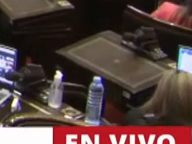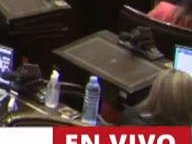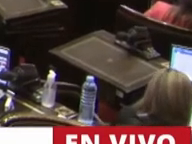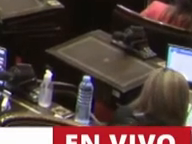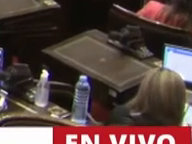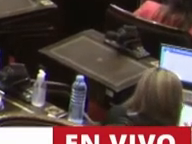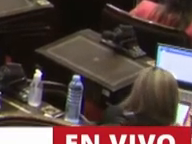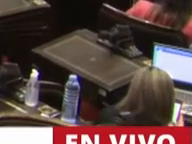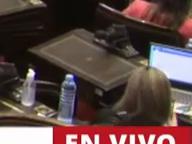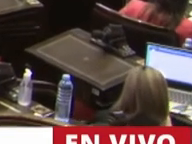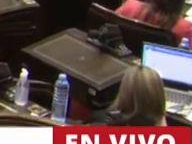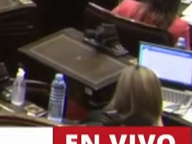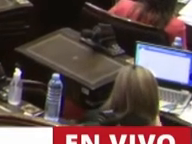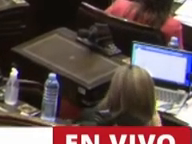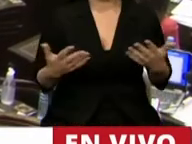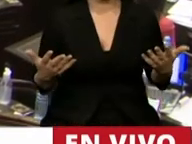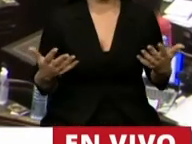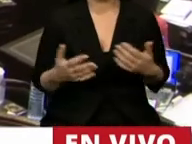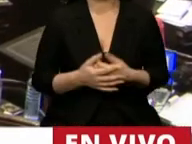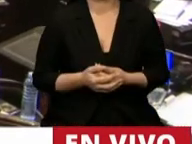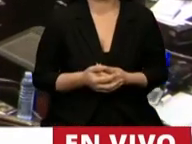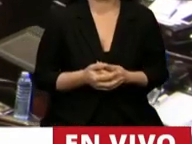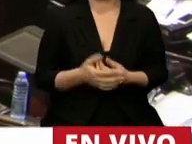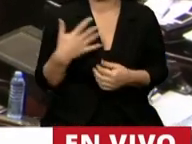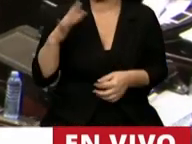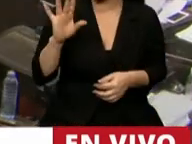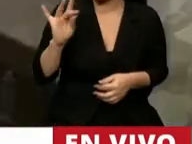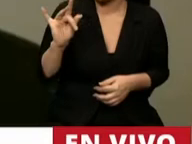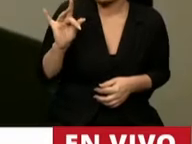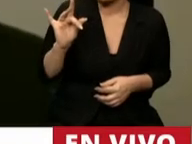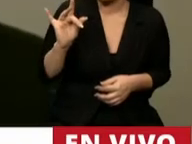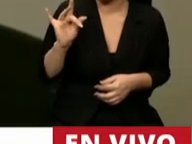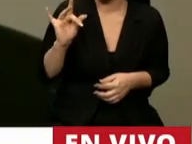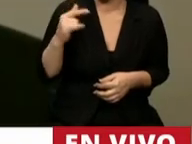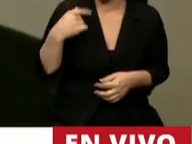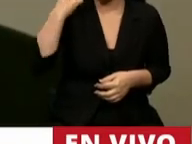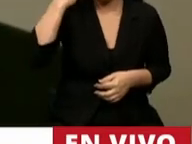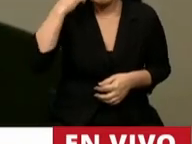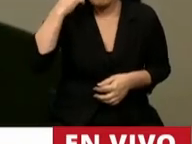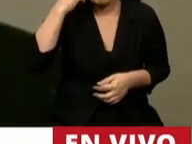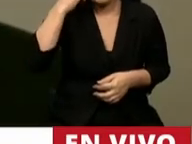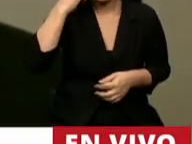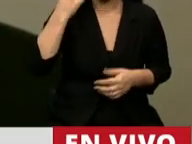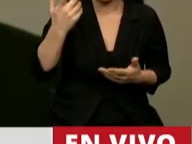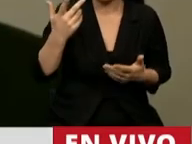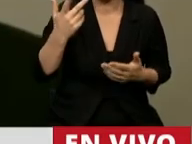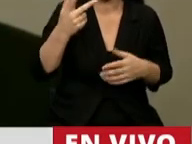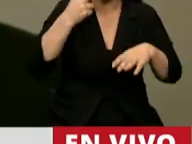Me cuesta pensar que sigamos...